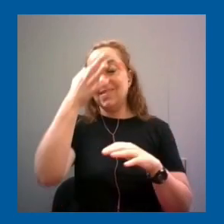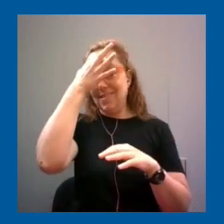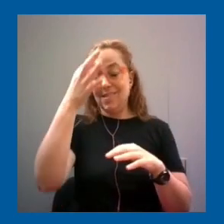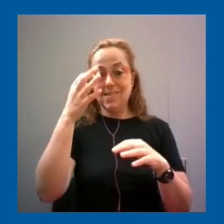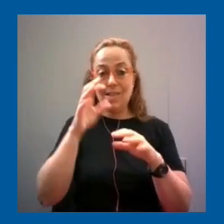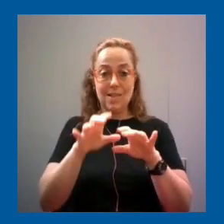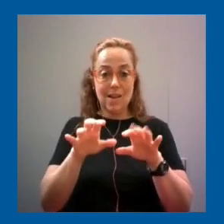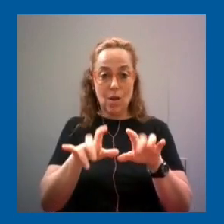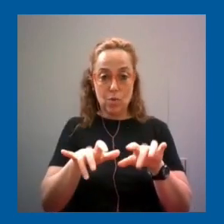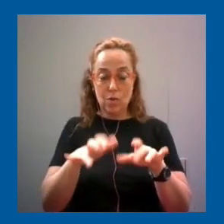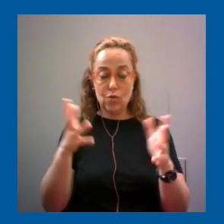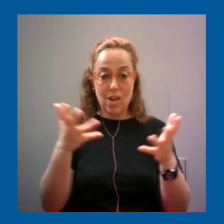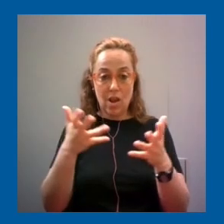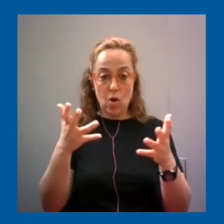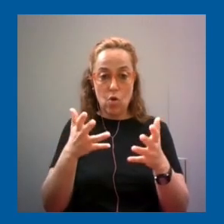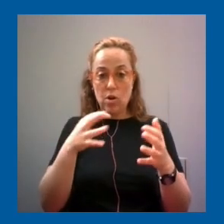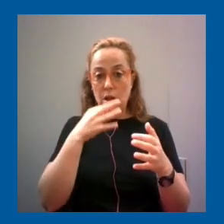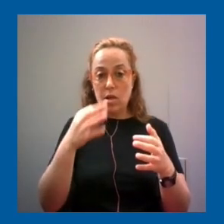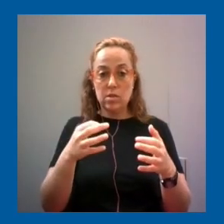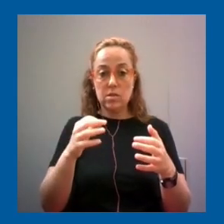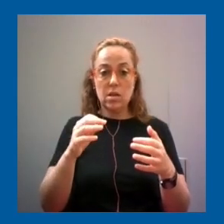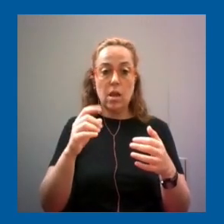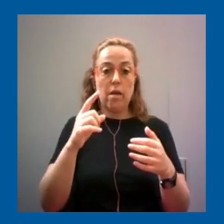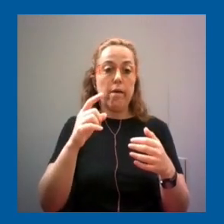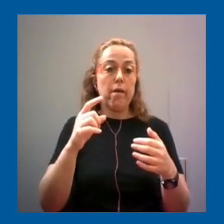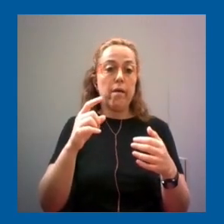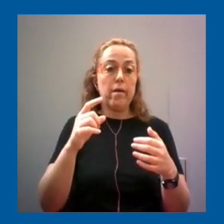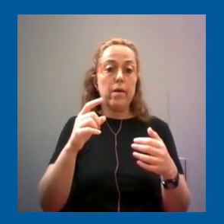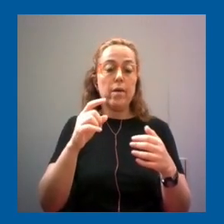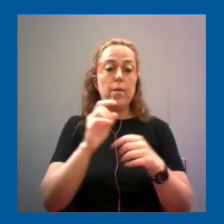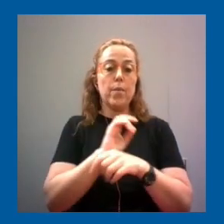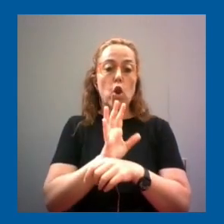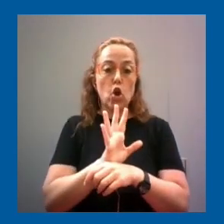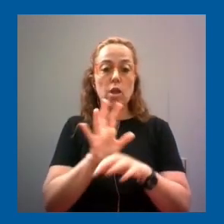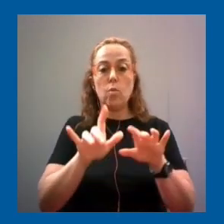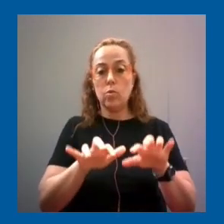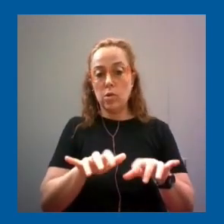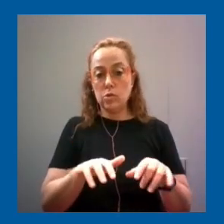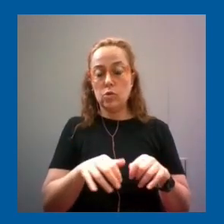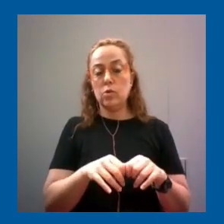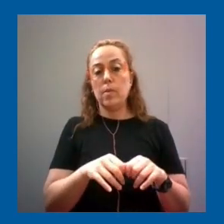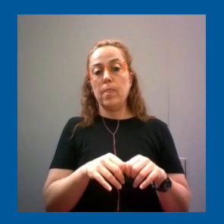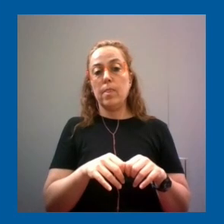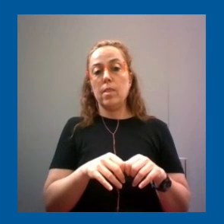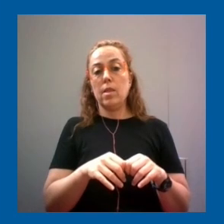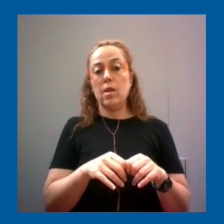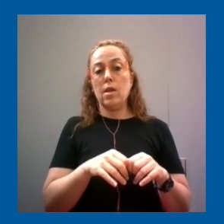empieza a hablar de los X computacional que puede ser la biología computacional que se le suele llamar bioinformática